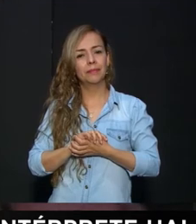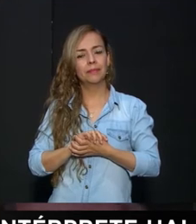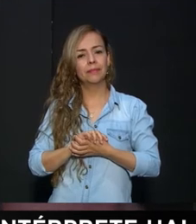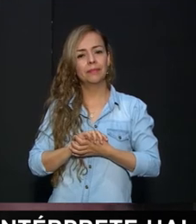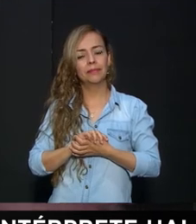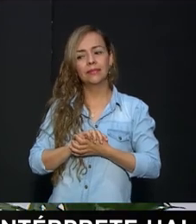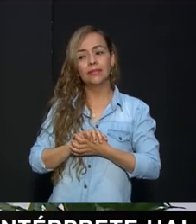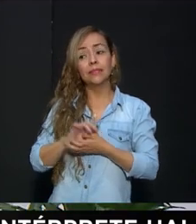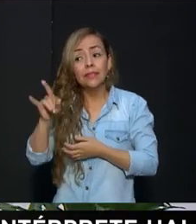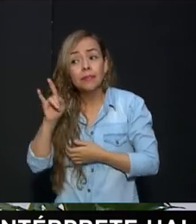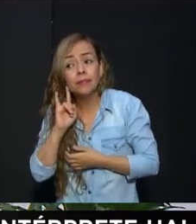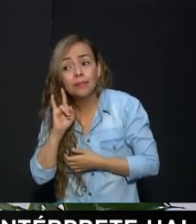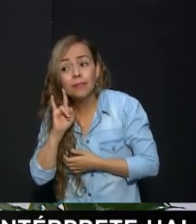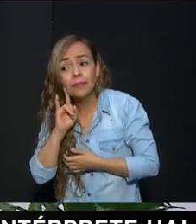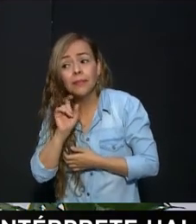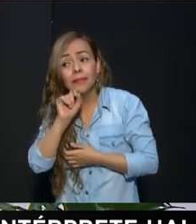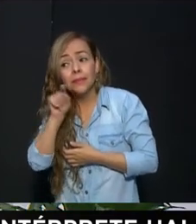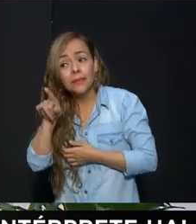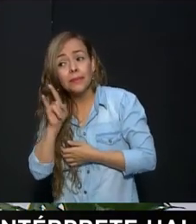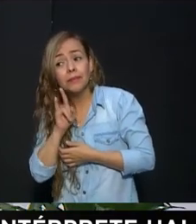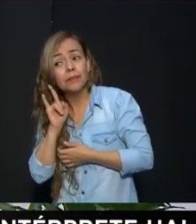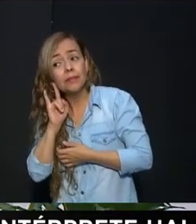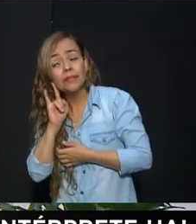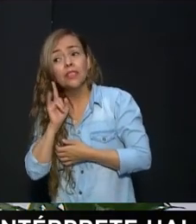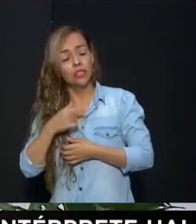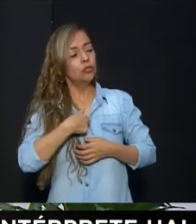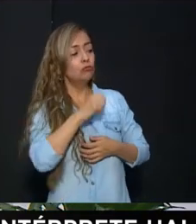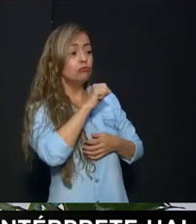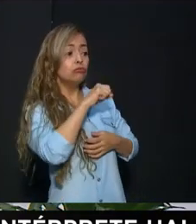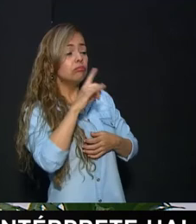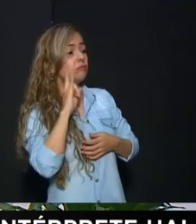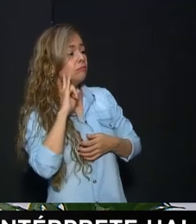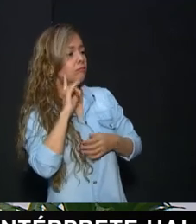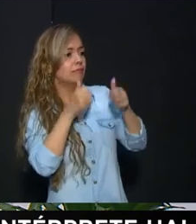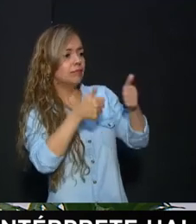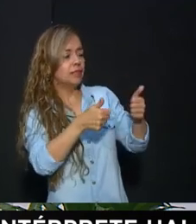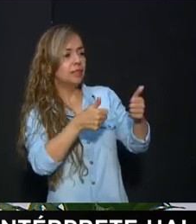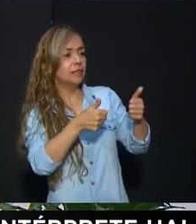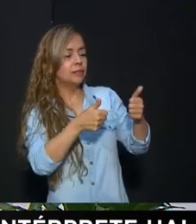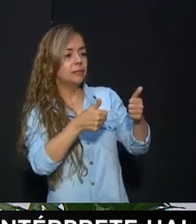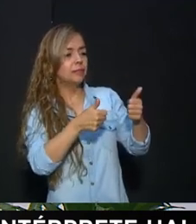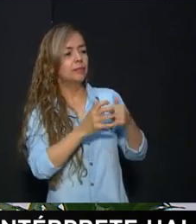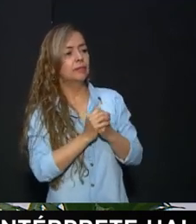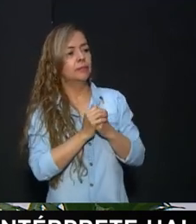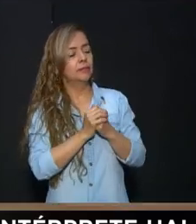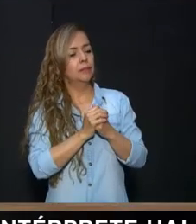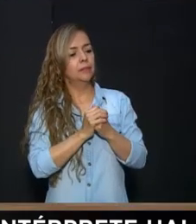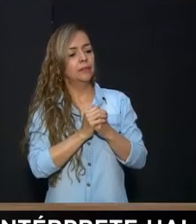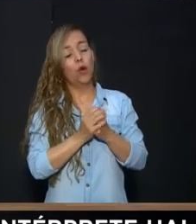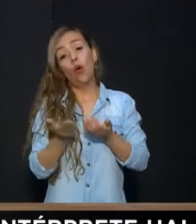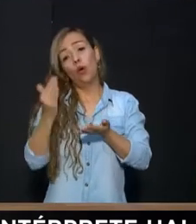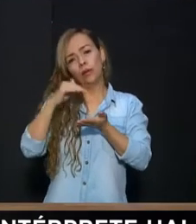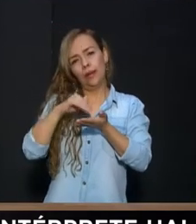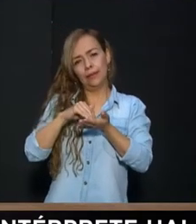Doña Daisy, ¿me escuchas? Sí, yo te escucho muy bien. ¿Cómo Listo. Bueno,